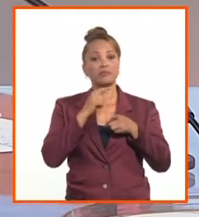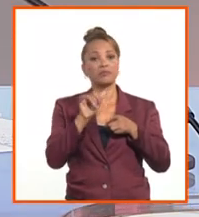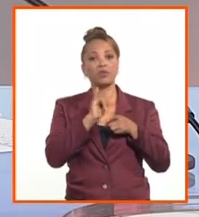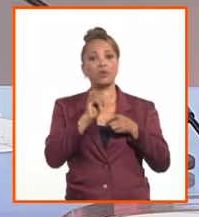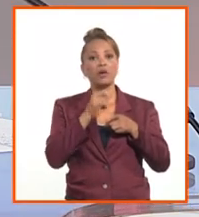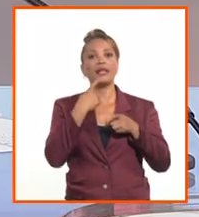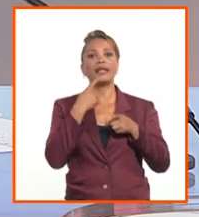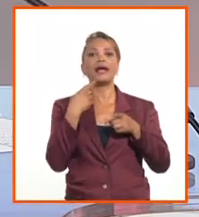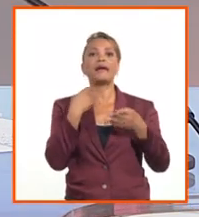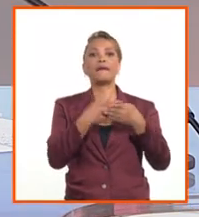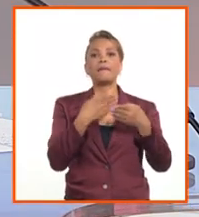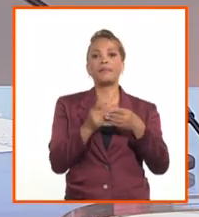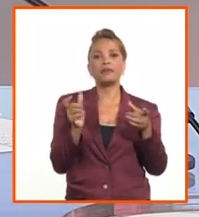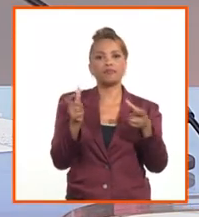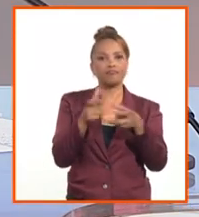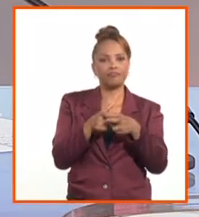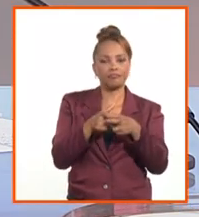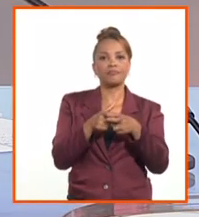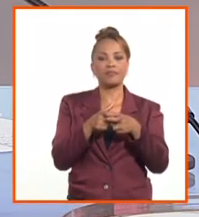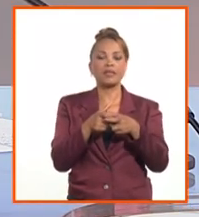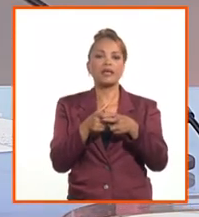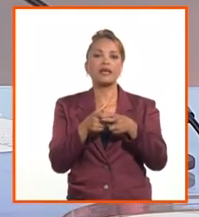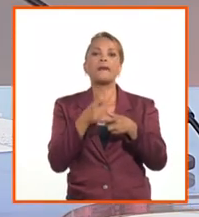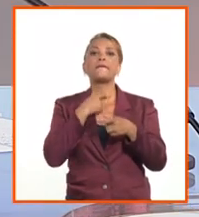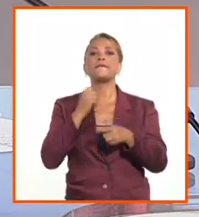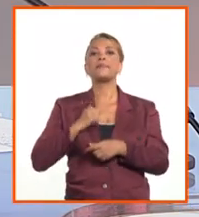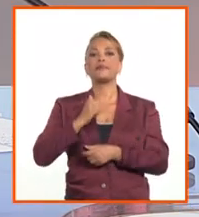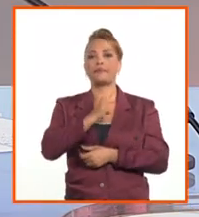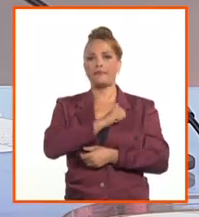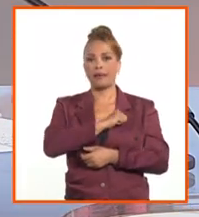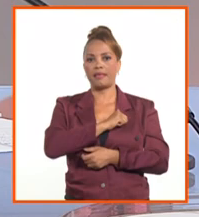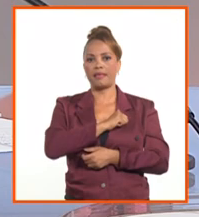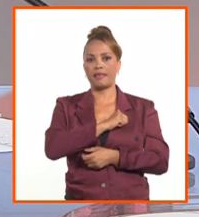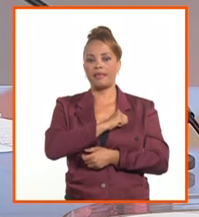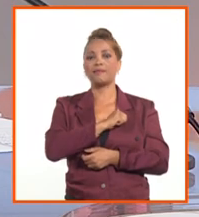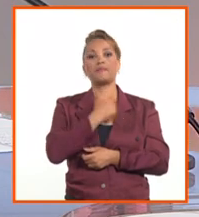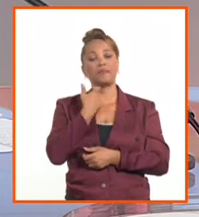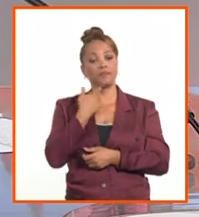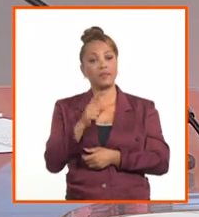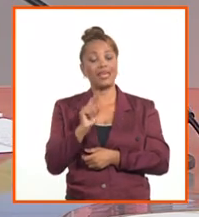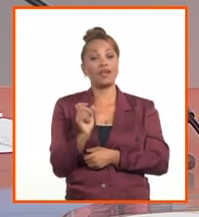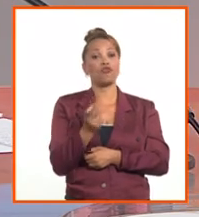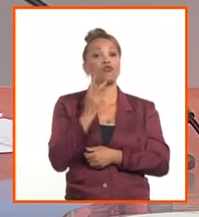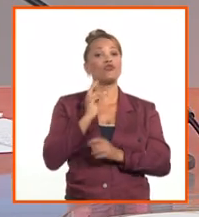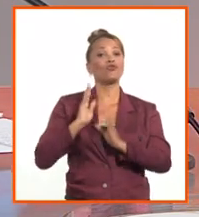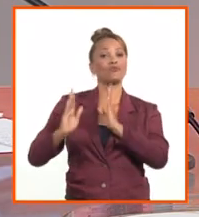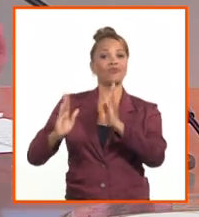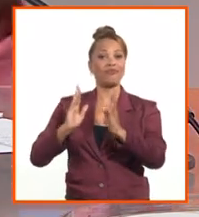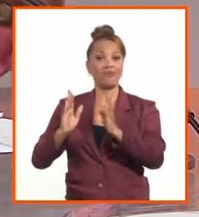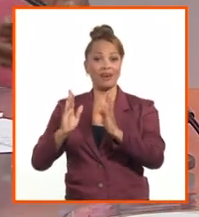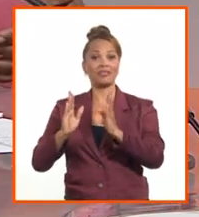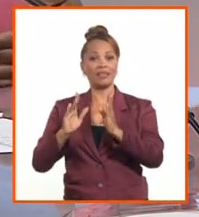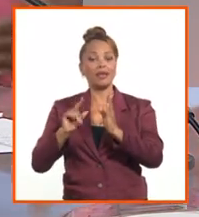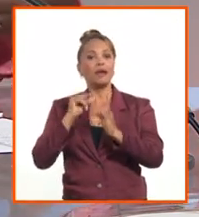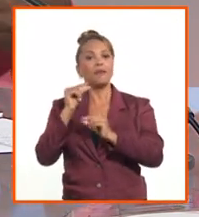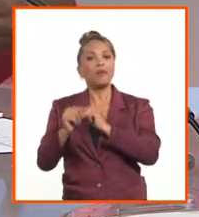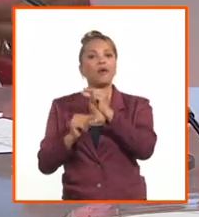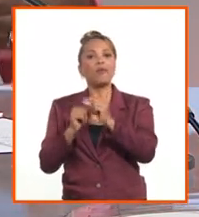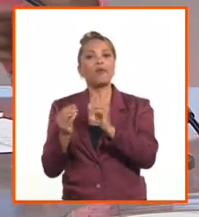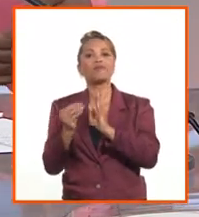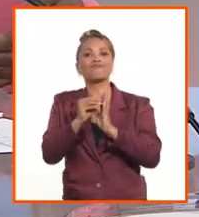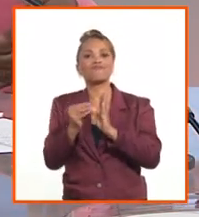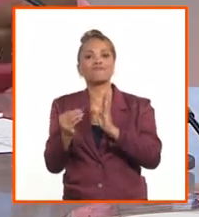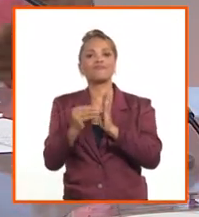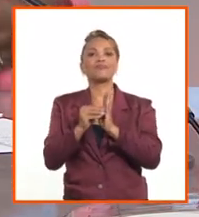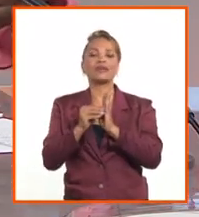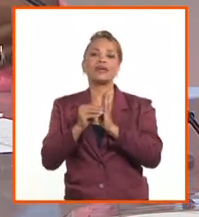micro, pequeñas y medianas empresas privadas, porque en otro segundo momento ya entonces iremos implementando en